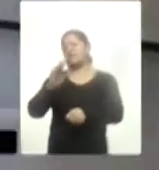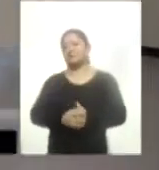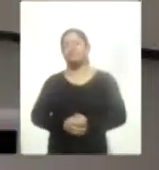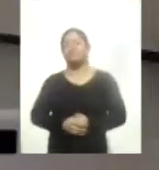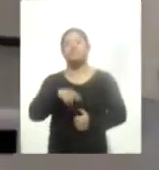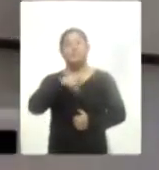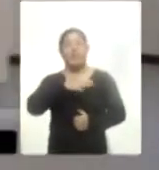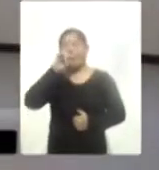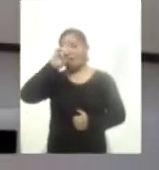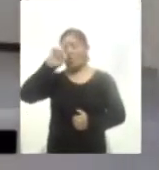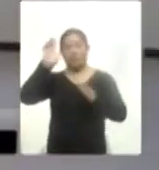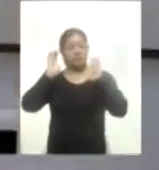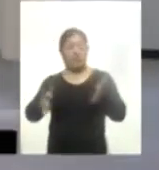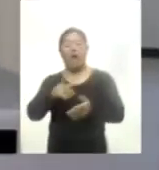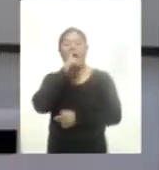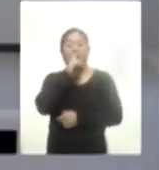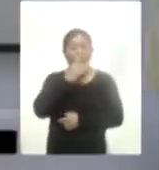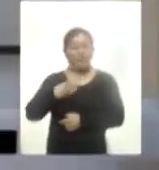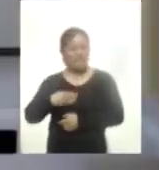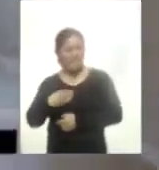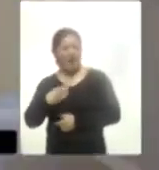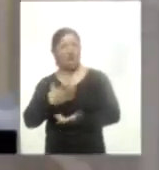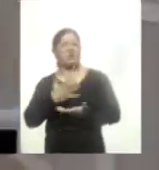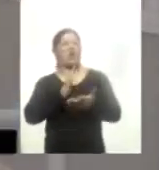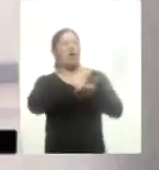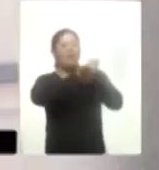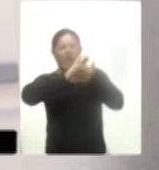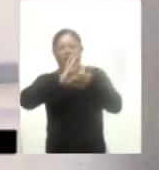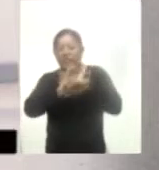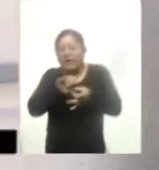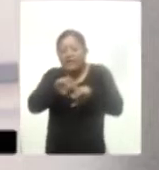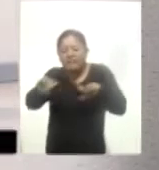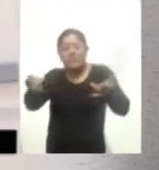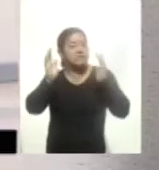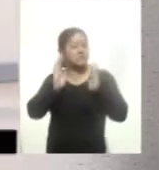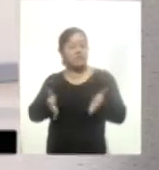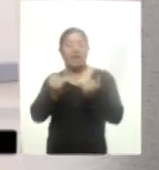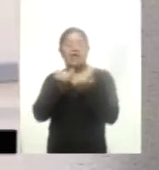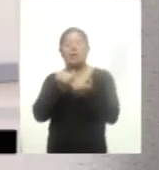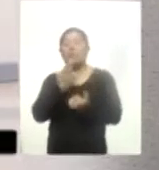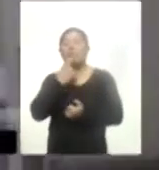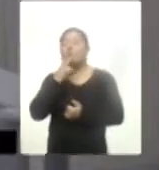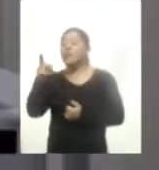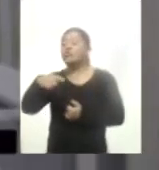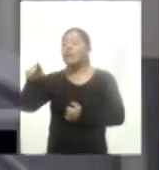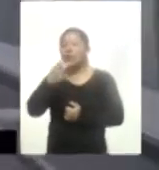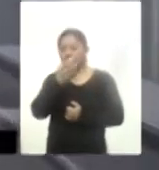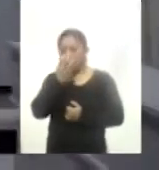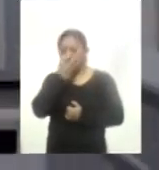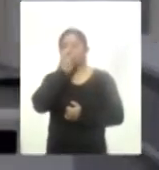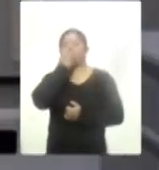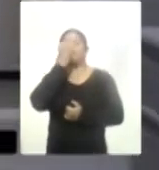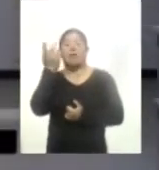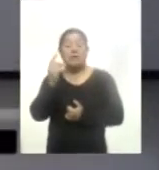infraestructura eléctrica, hidráulica, sanitaria y acabados, así como las instalaciones para el uso de gases medicinales, sistema contra